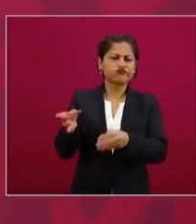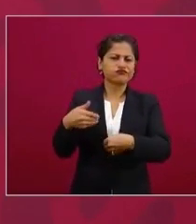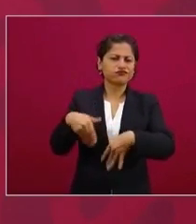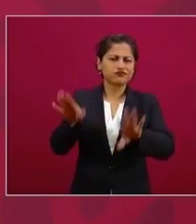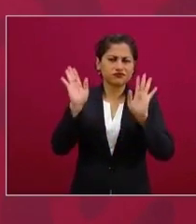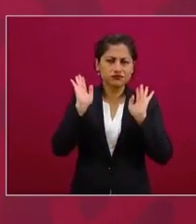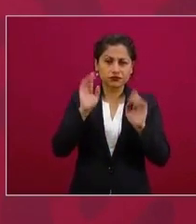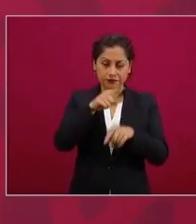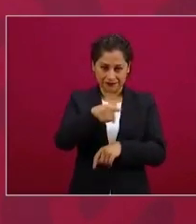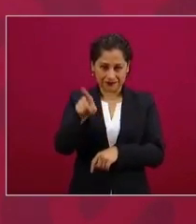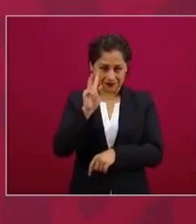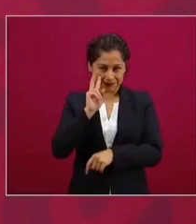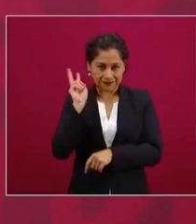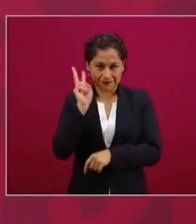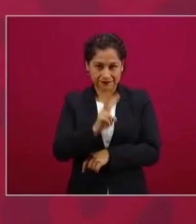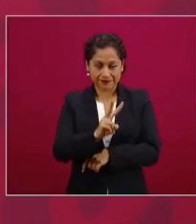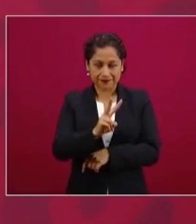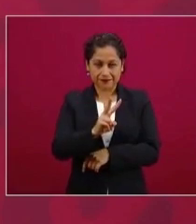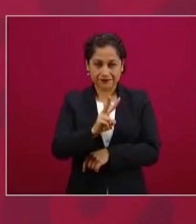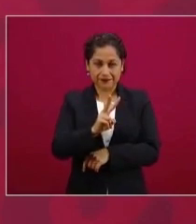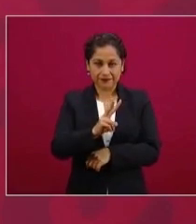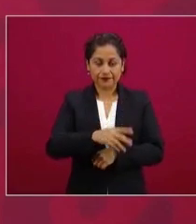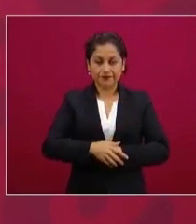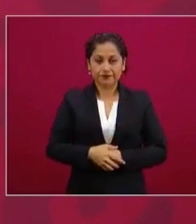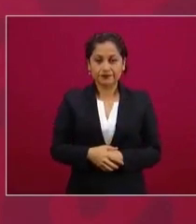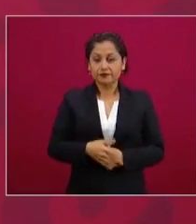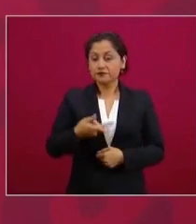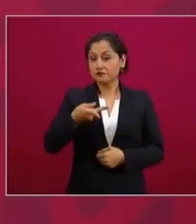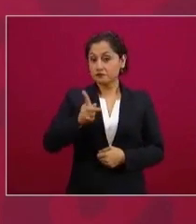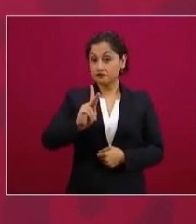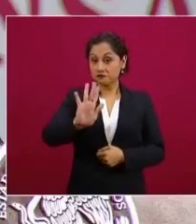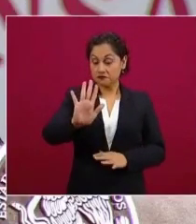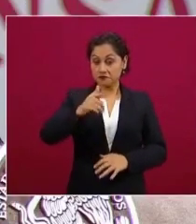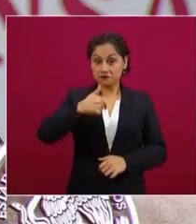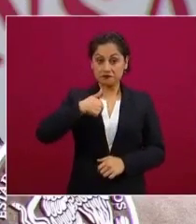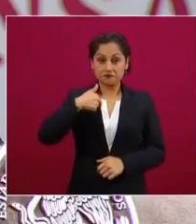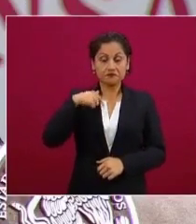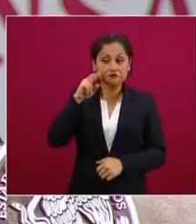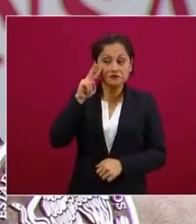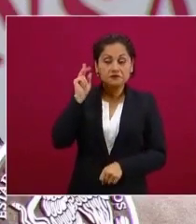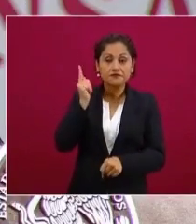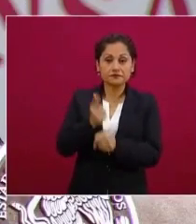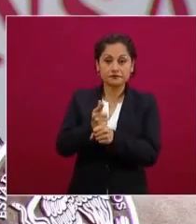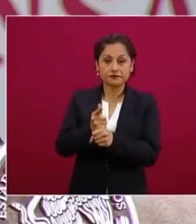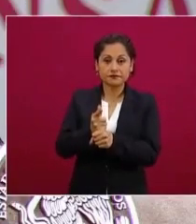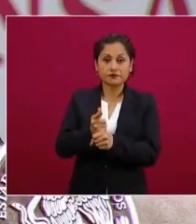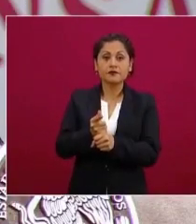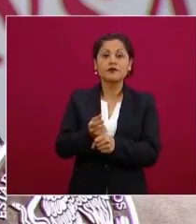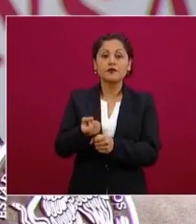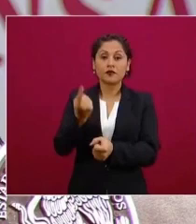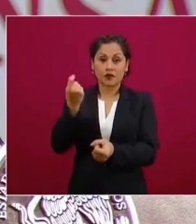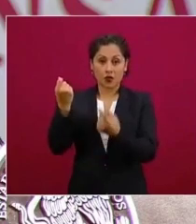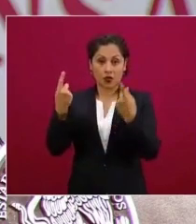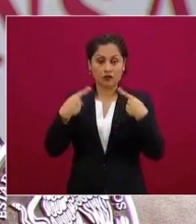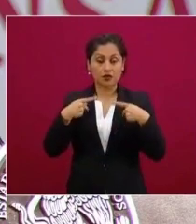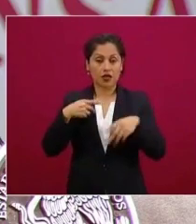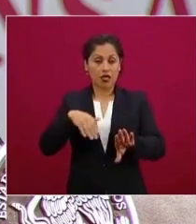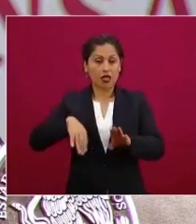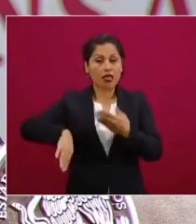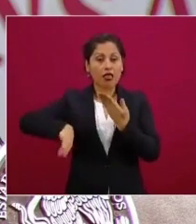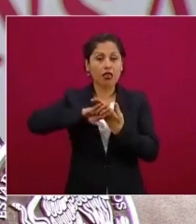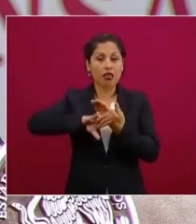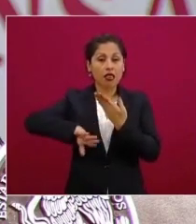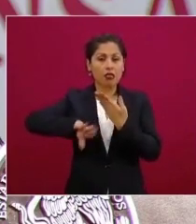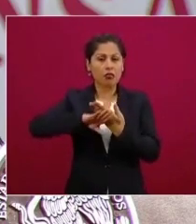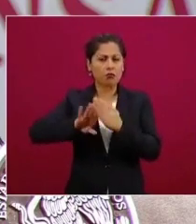Excelsior. Me gustaría ver a Carlos Loret de Mola, gustaría ver a Raimundo Rivapalacio, por mencionar cuatro o cinco. Hay más. Yo